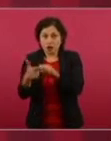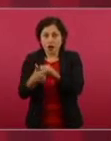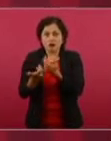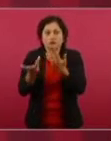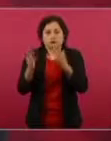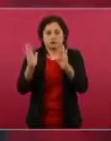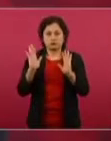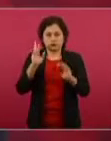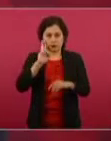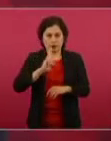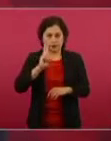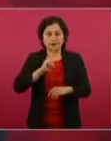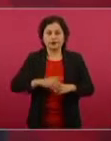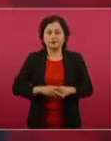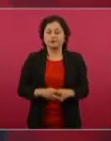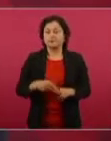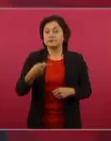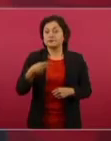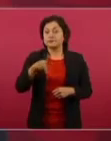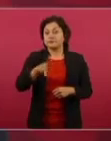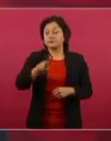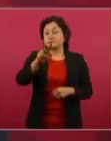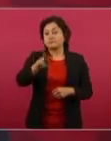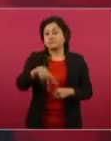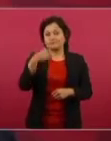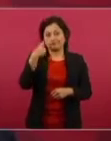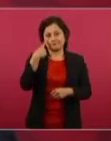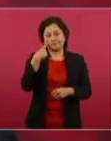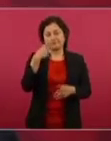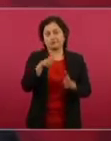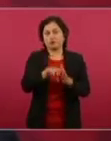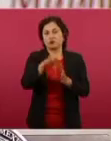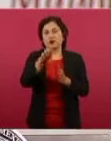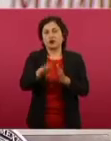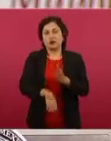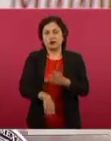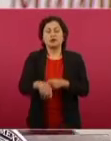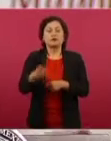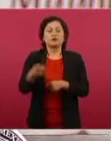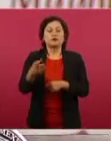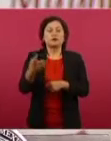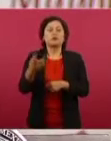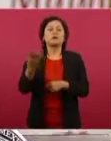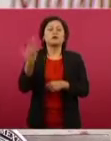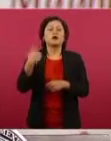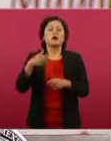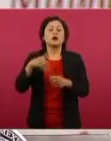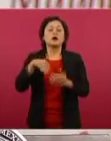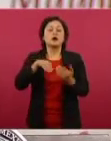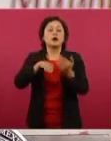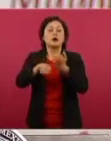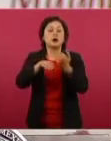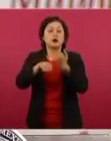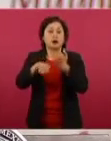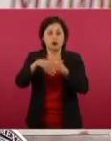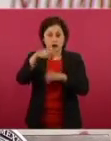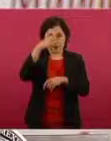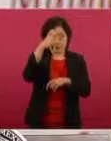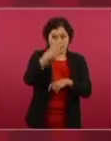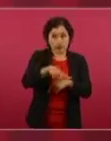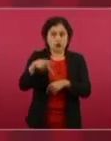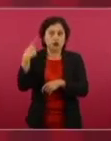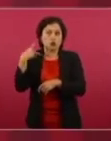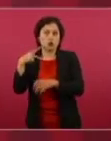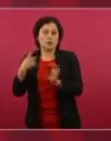que recientemente también cuando hubo un evento en Iztapaluca, en la carretera México-Puebla, también hubo esta